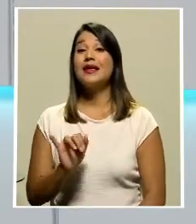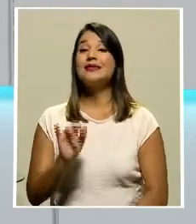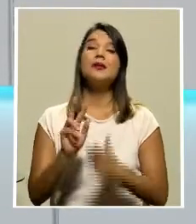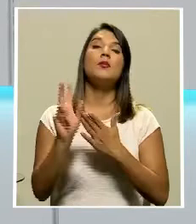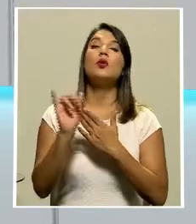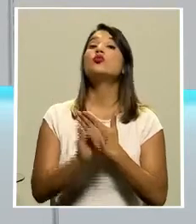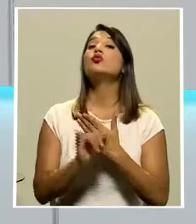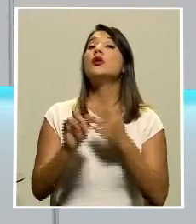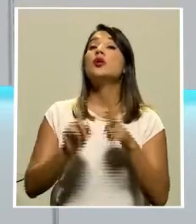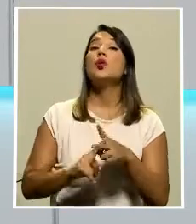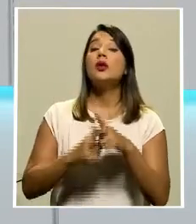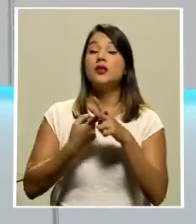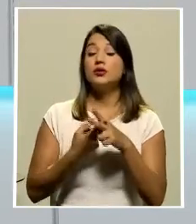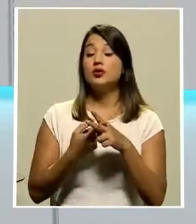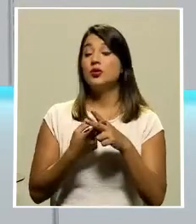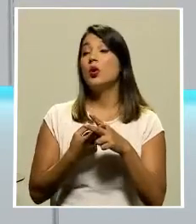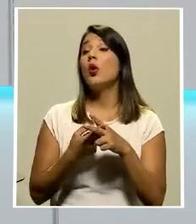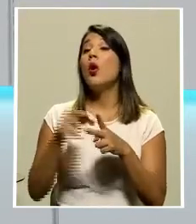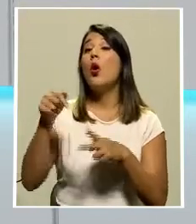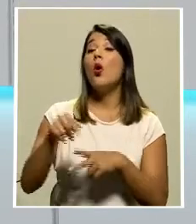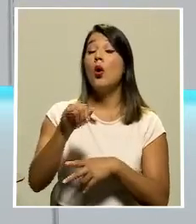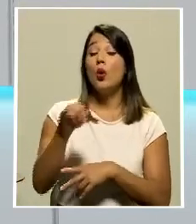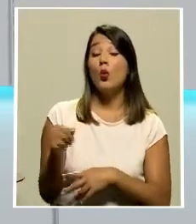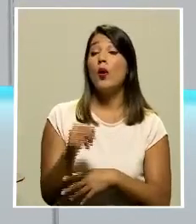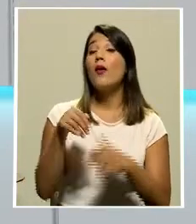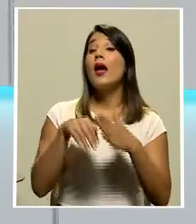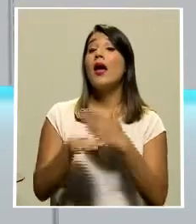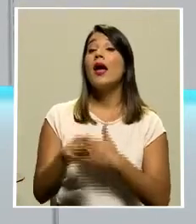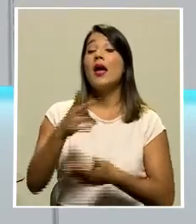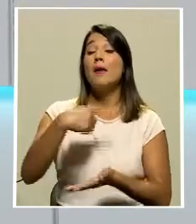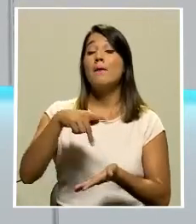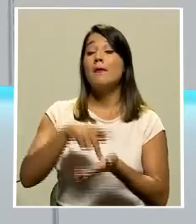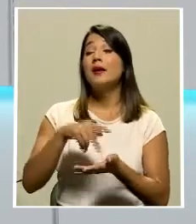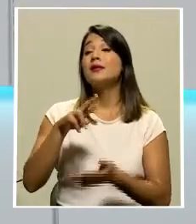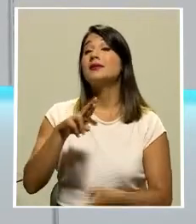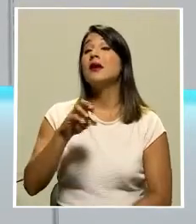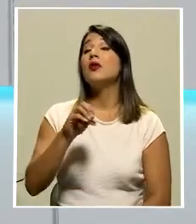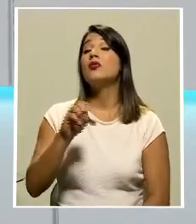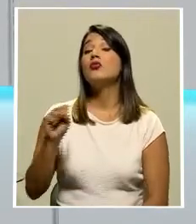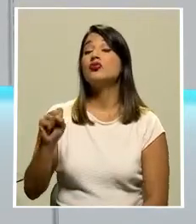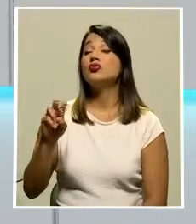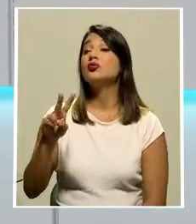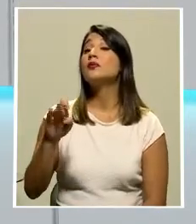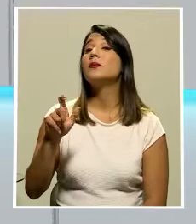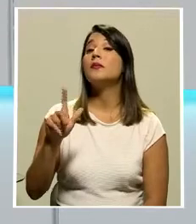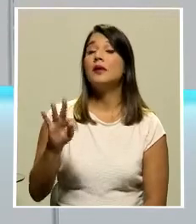se inauguró en este jueves en la plaza Roosevelt de San Pedro